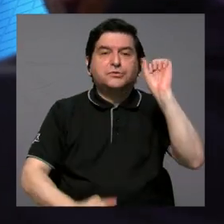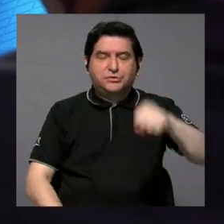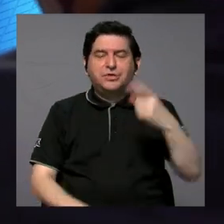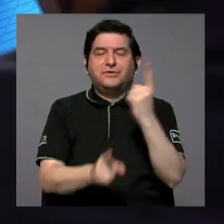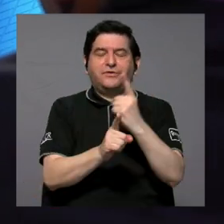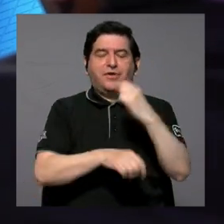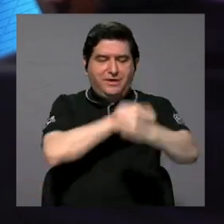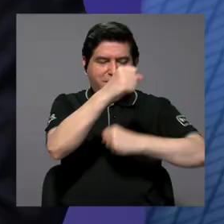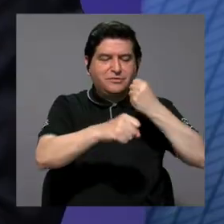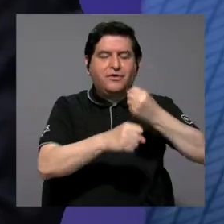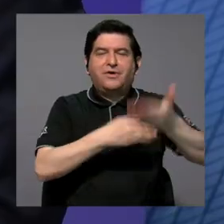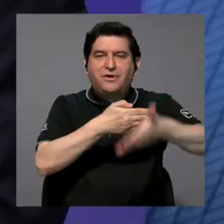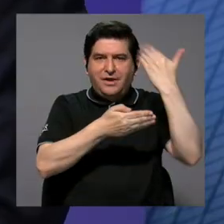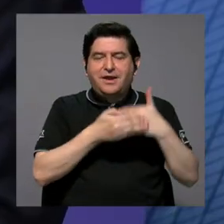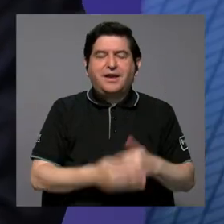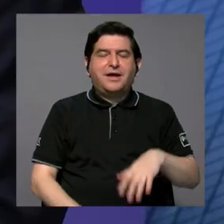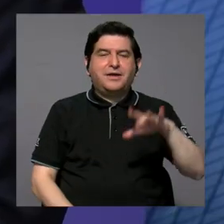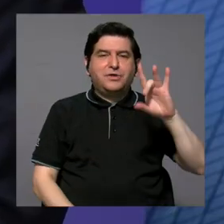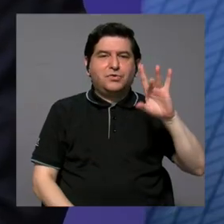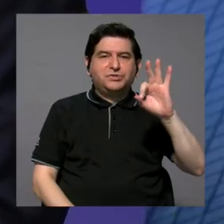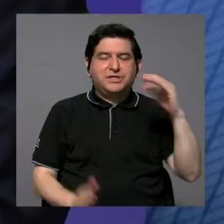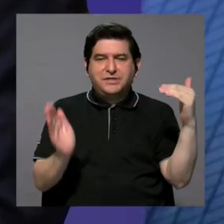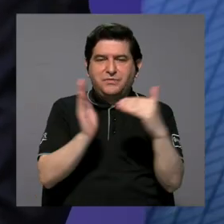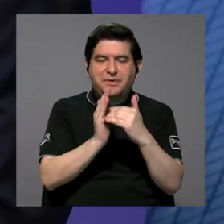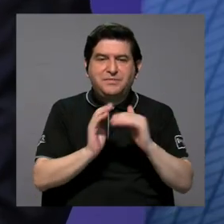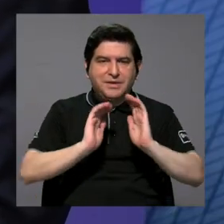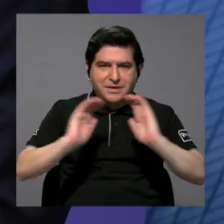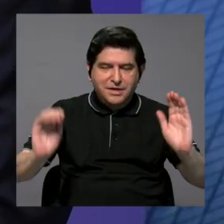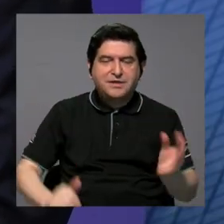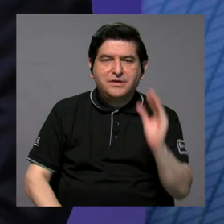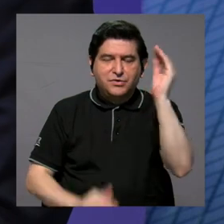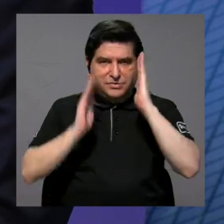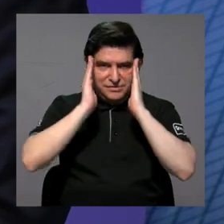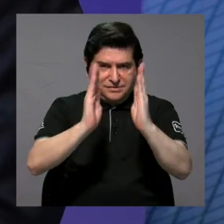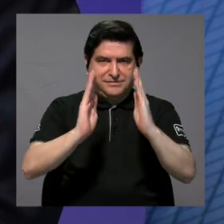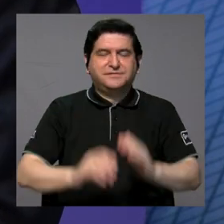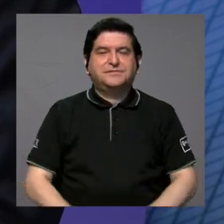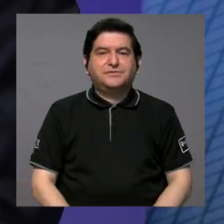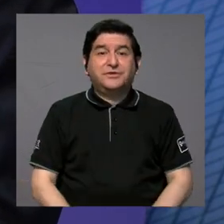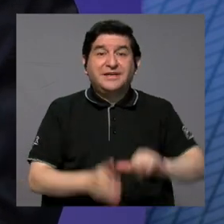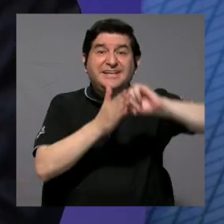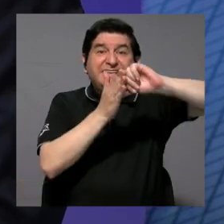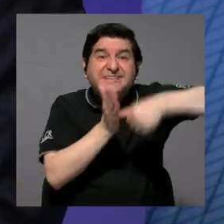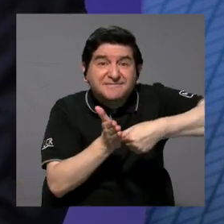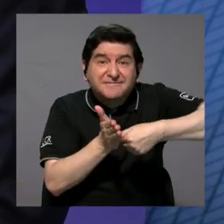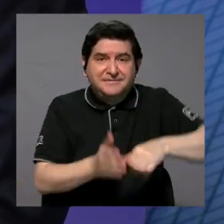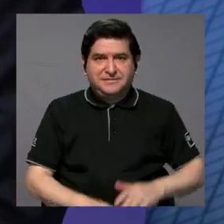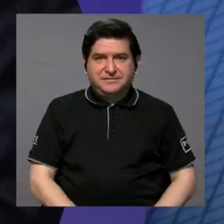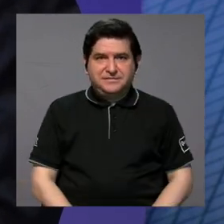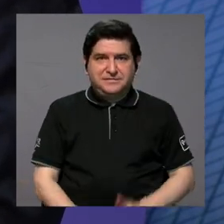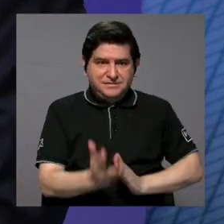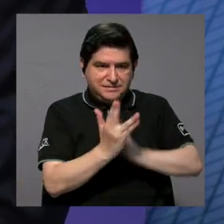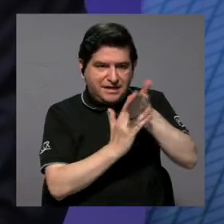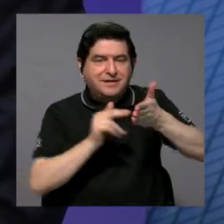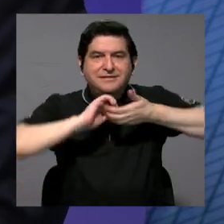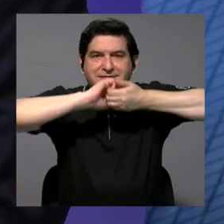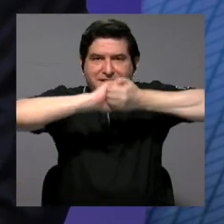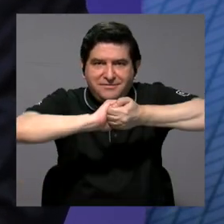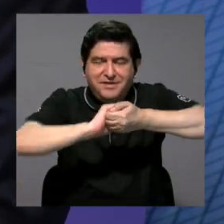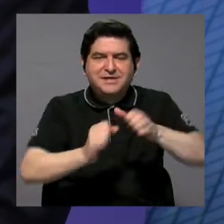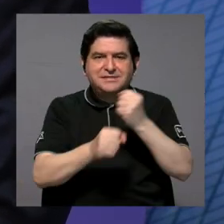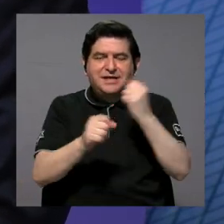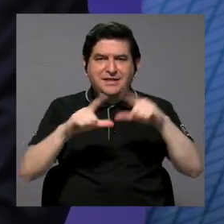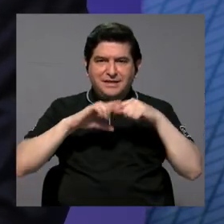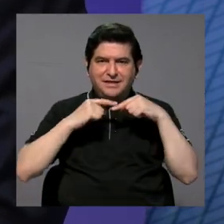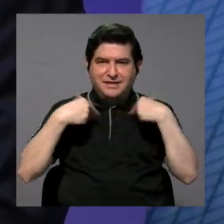efectivamente el año pasado logramos llegar a más de 89 mil niños, niñas y adolescentes. Insistimos en que es a través de la alianza, el trabajo